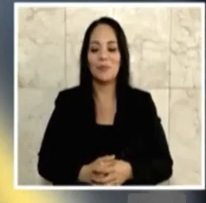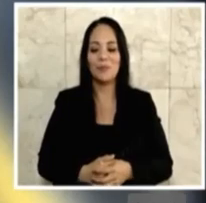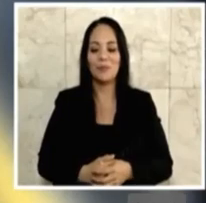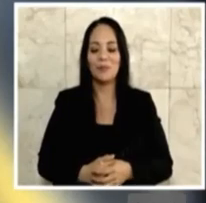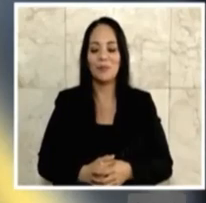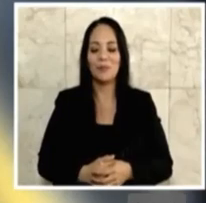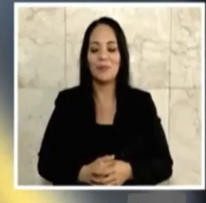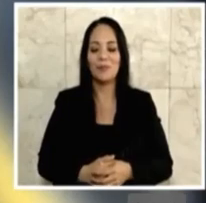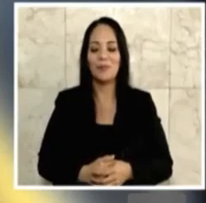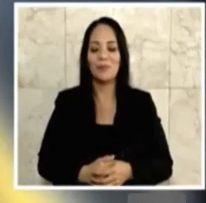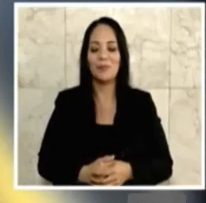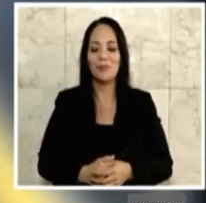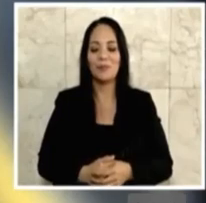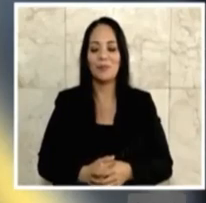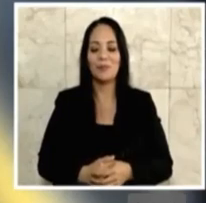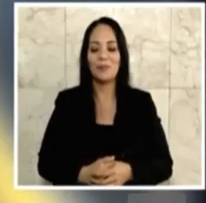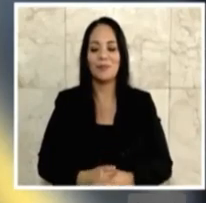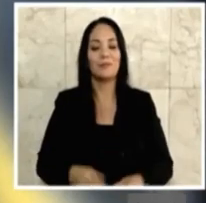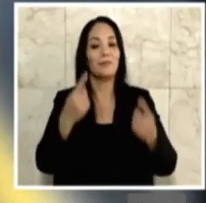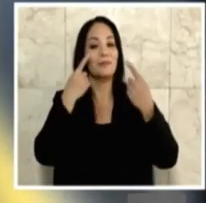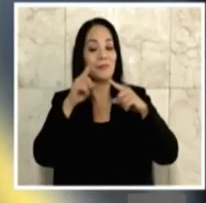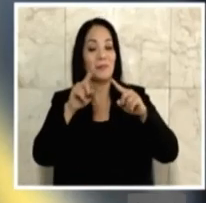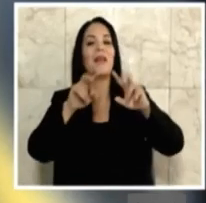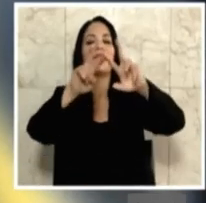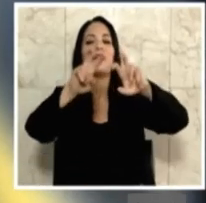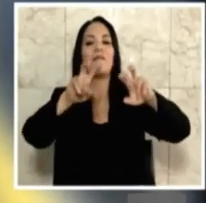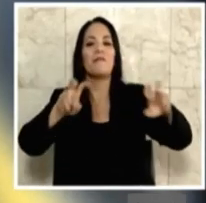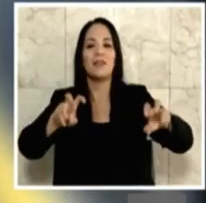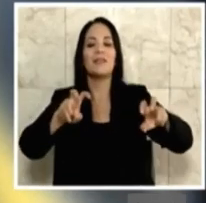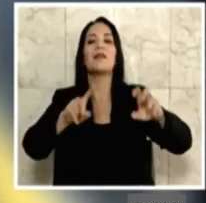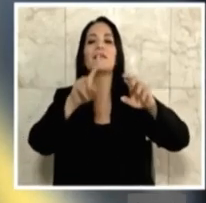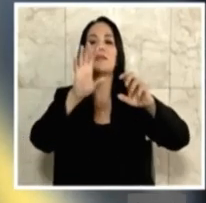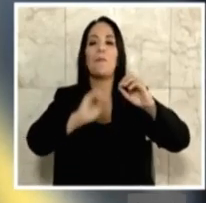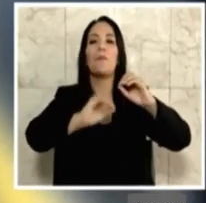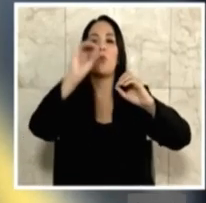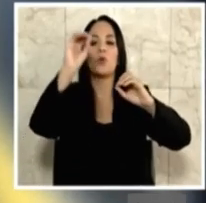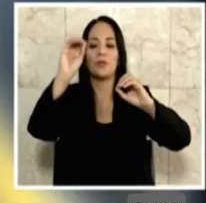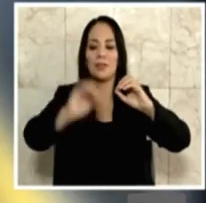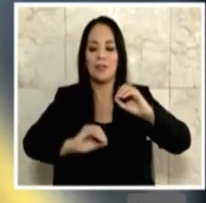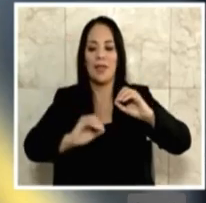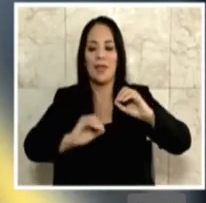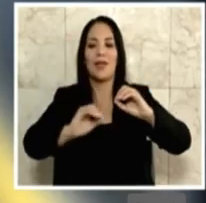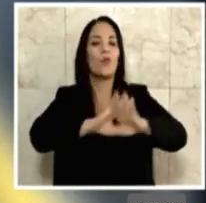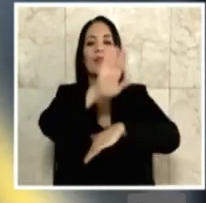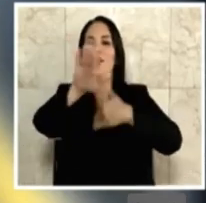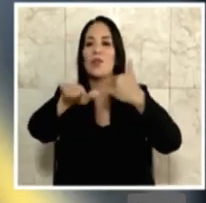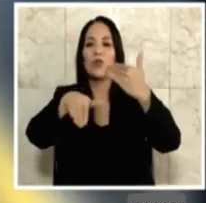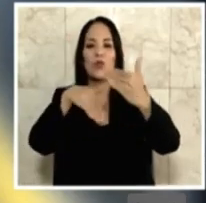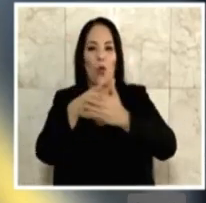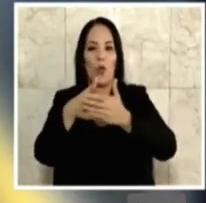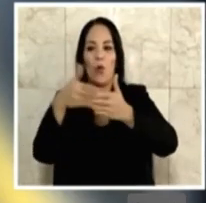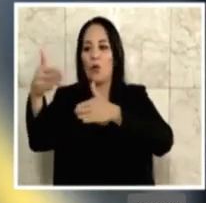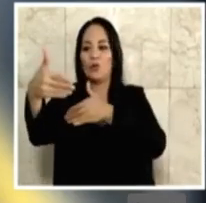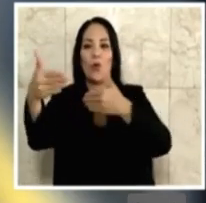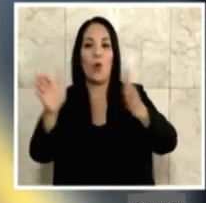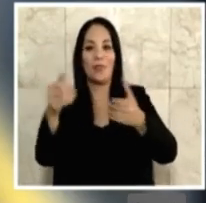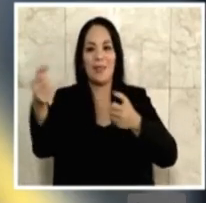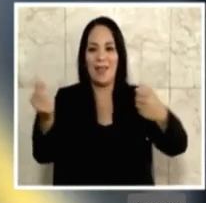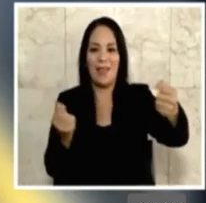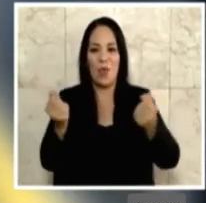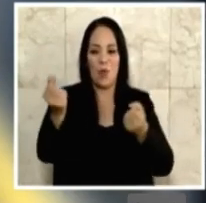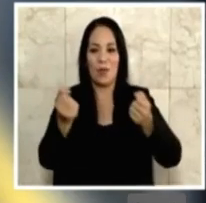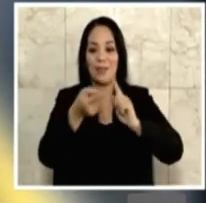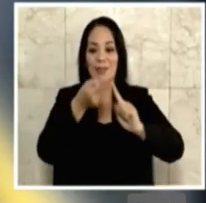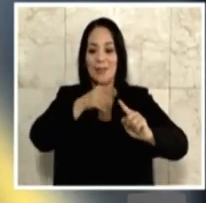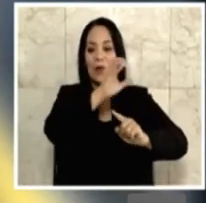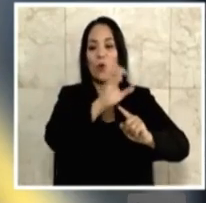del continente que revisa el 100% de todos los contenedores que salen de Costa